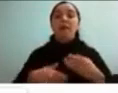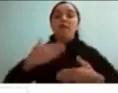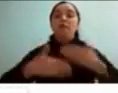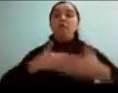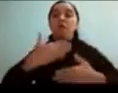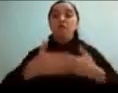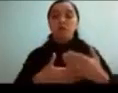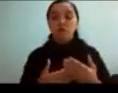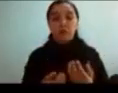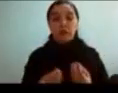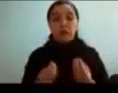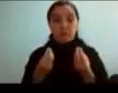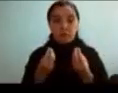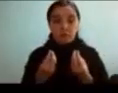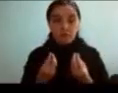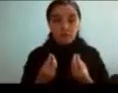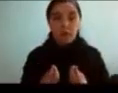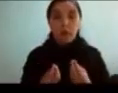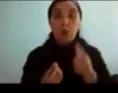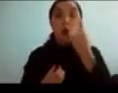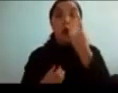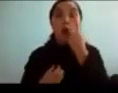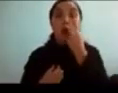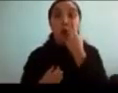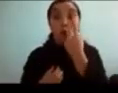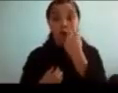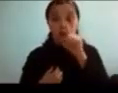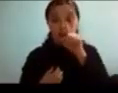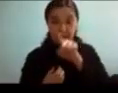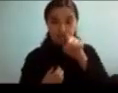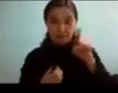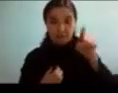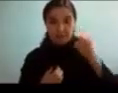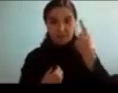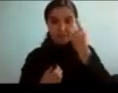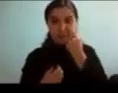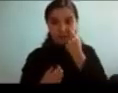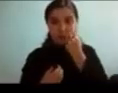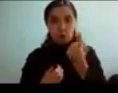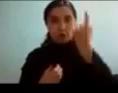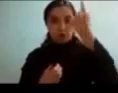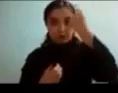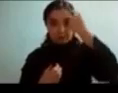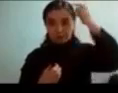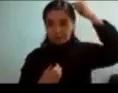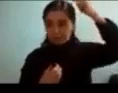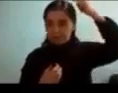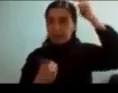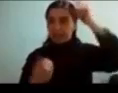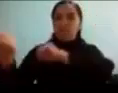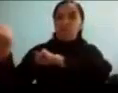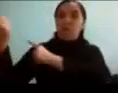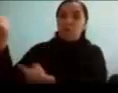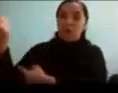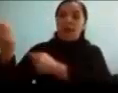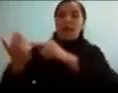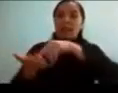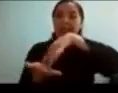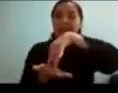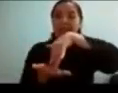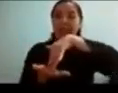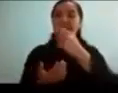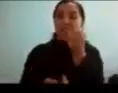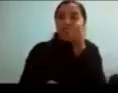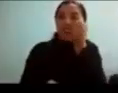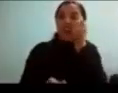buena recomendación es conocerlos ya saber cómo funcionan saber sus fortalezas saber sus debilidades es sumamente útil para poder entender cómo